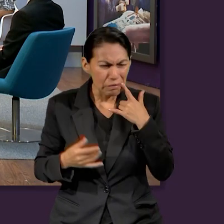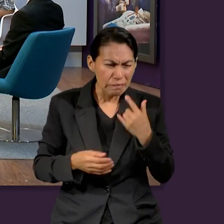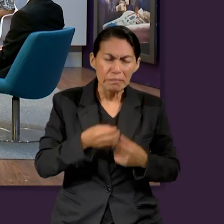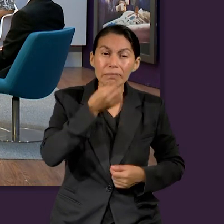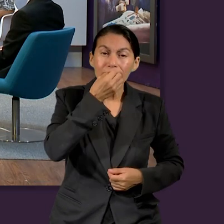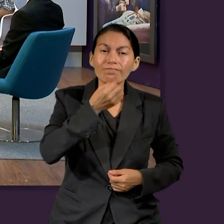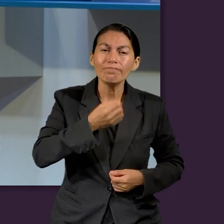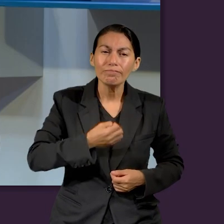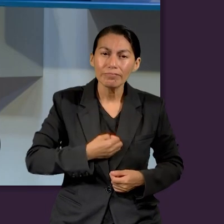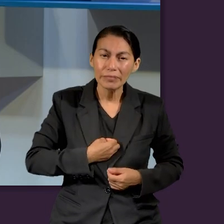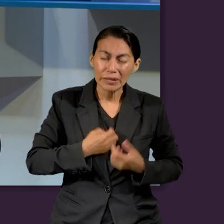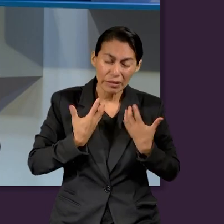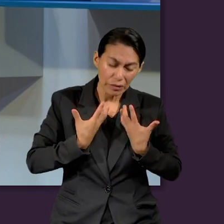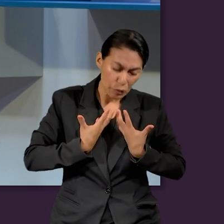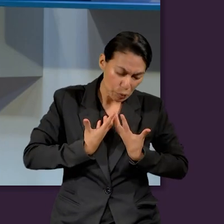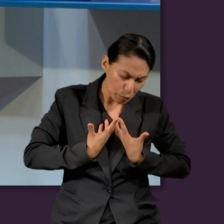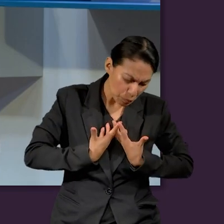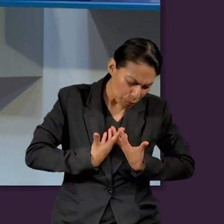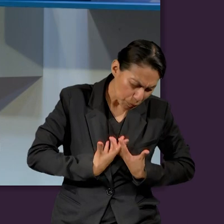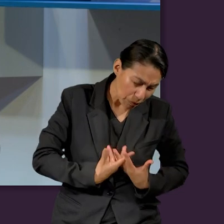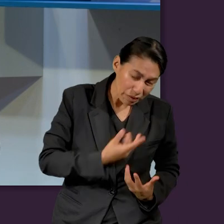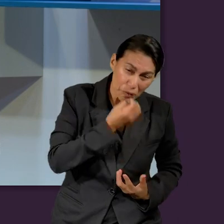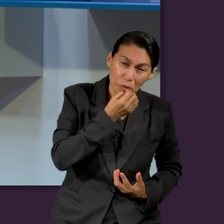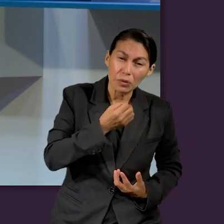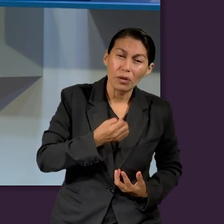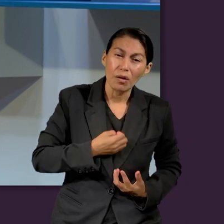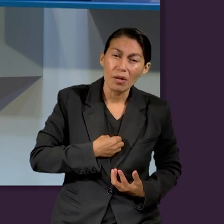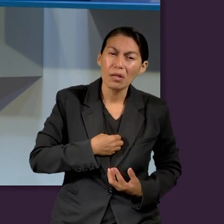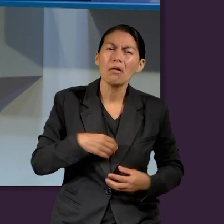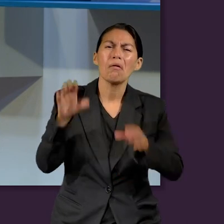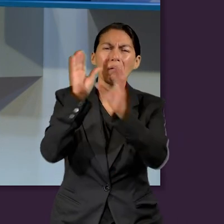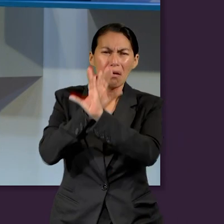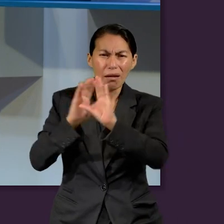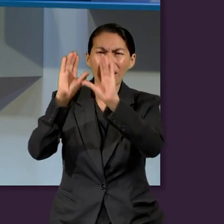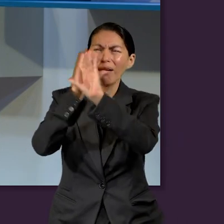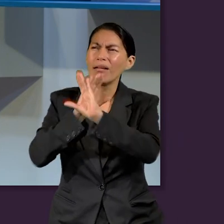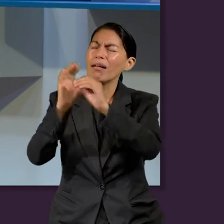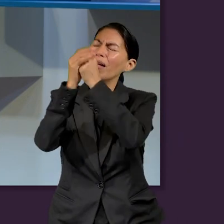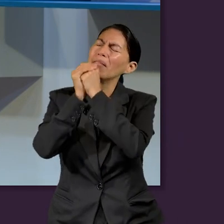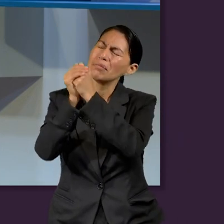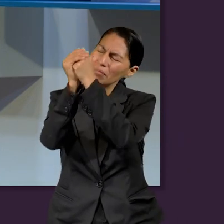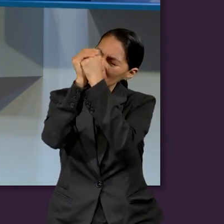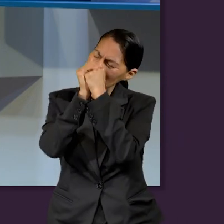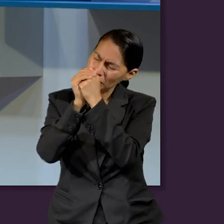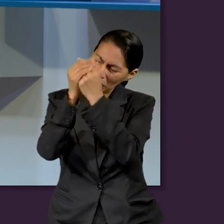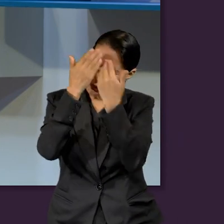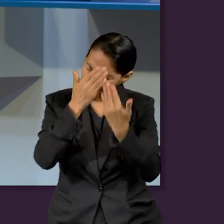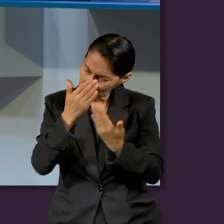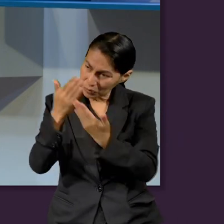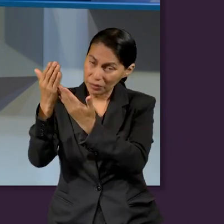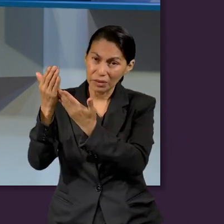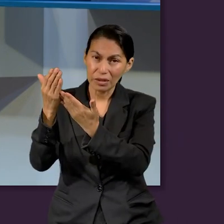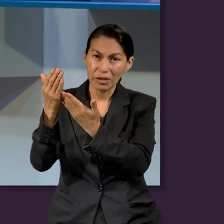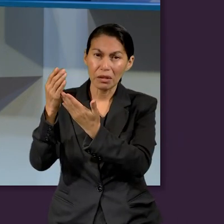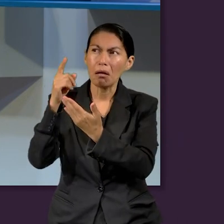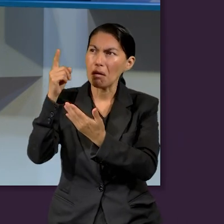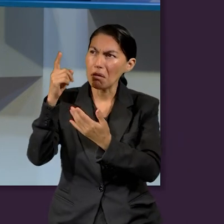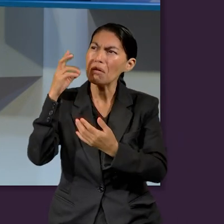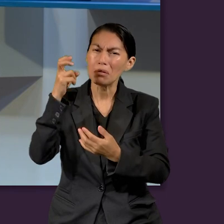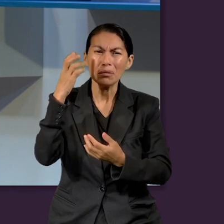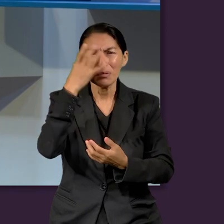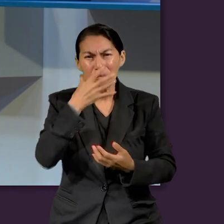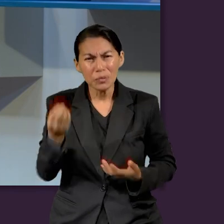de la crisis, en medio de las dificultades, podemos nosotros elevar nuestra voz a Dios y reconocer cuán grande